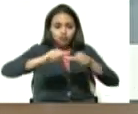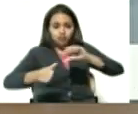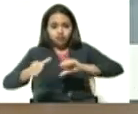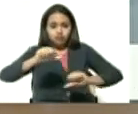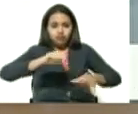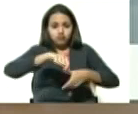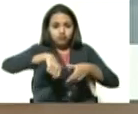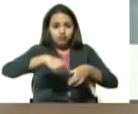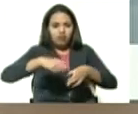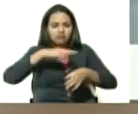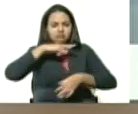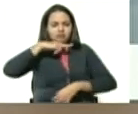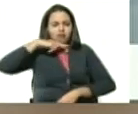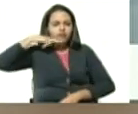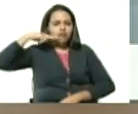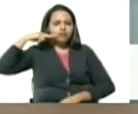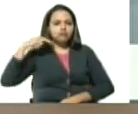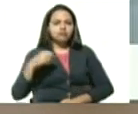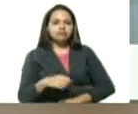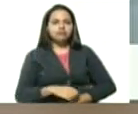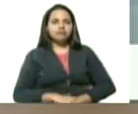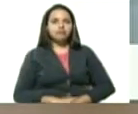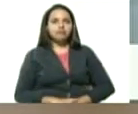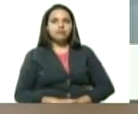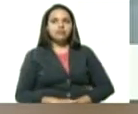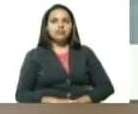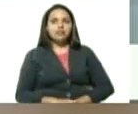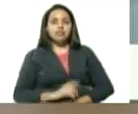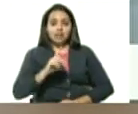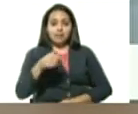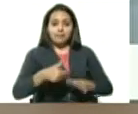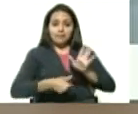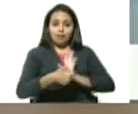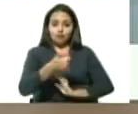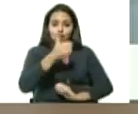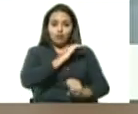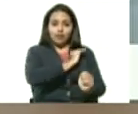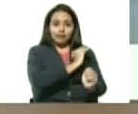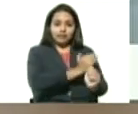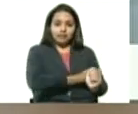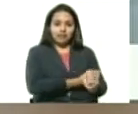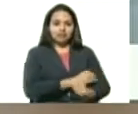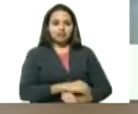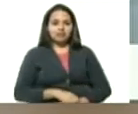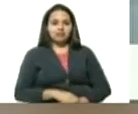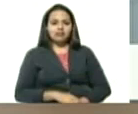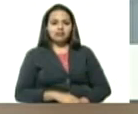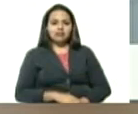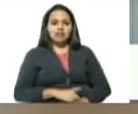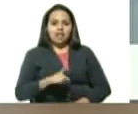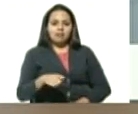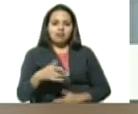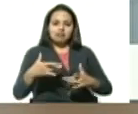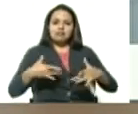sabroso, además, te pone más fuerte, te prepara mejor,